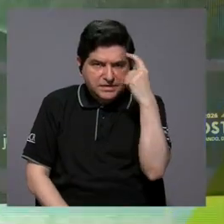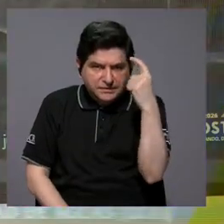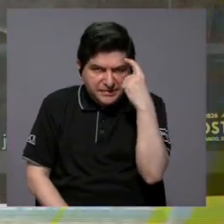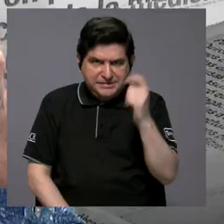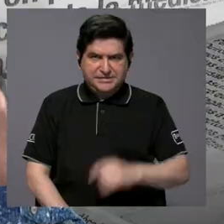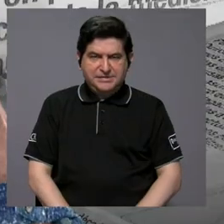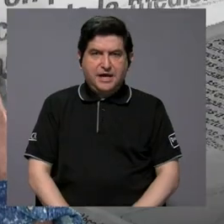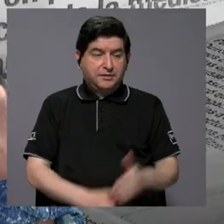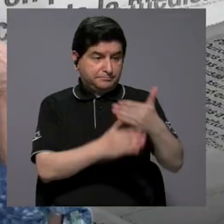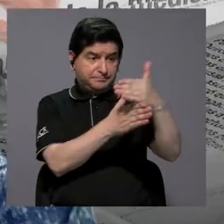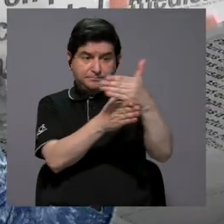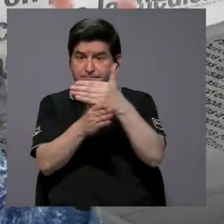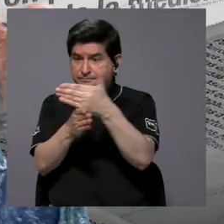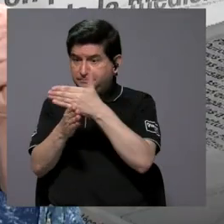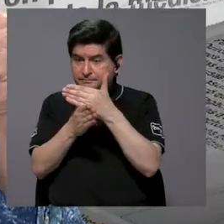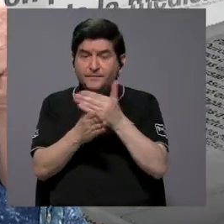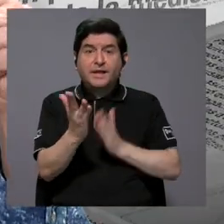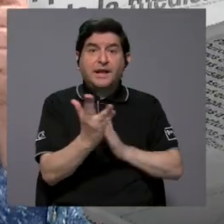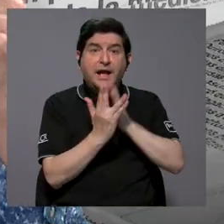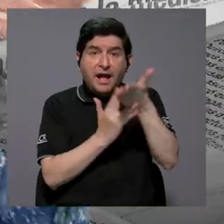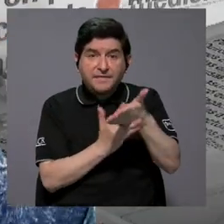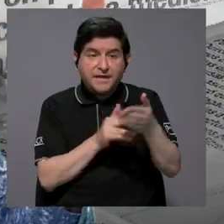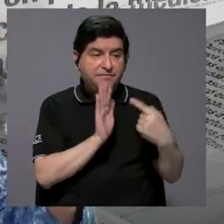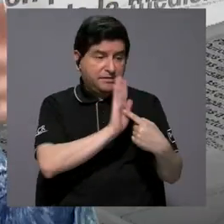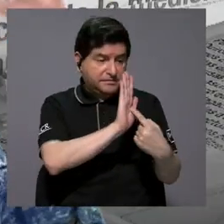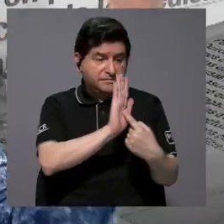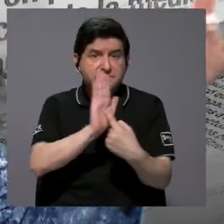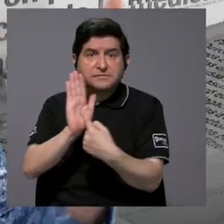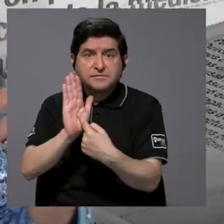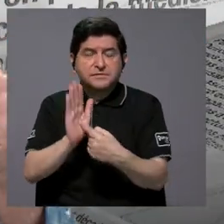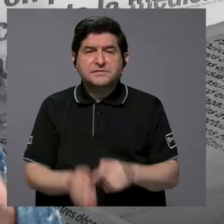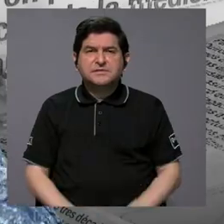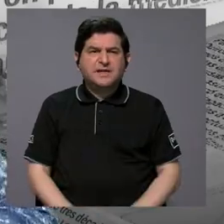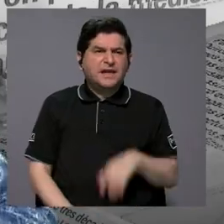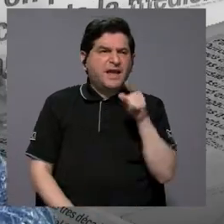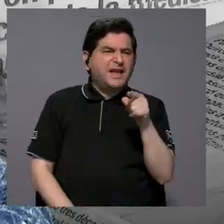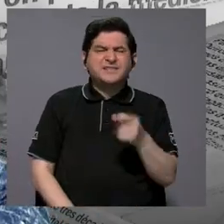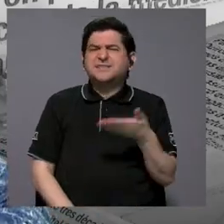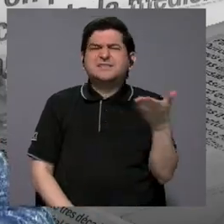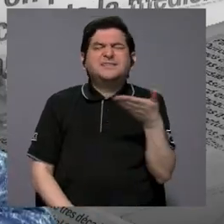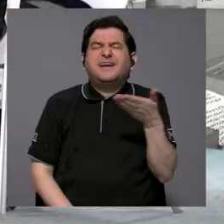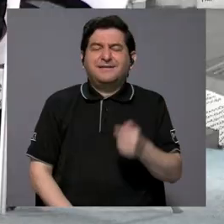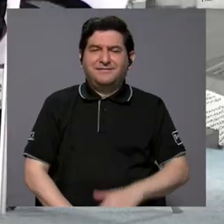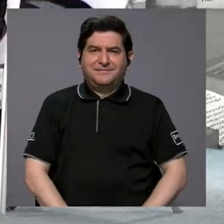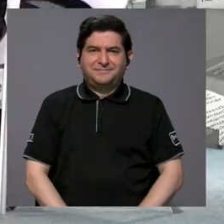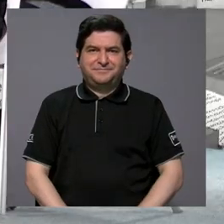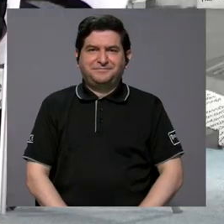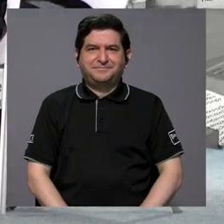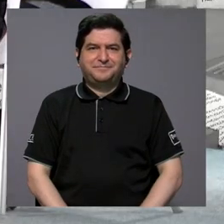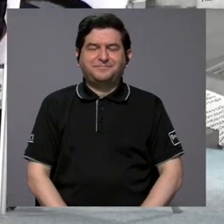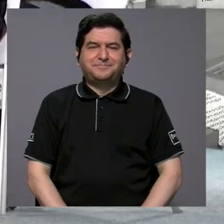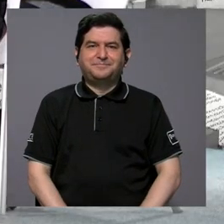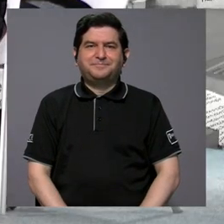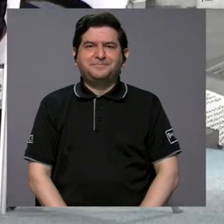en poder compartir mediante una exposición? ¿En qué consiste esa exposición? Sí.